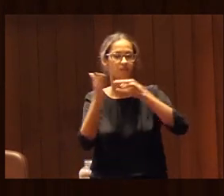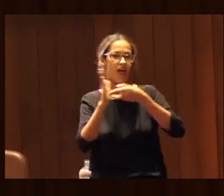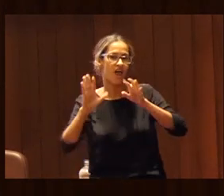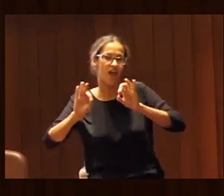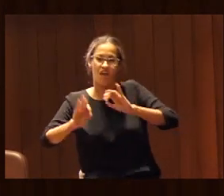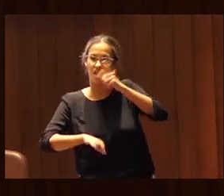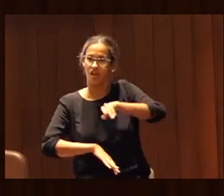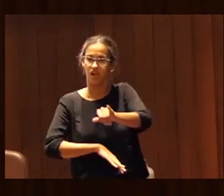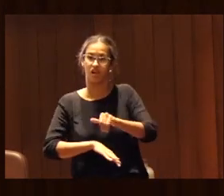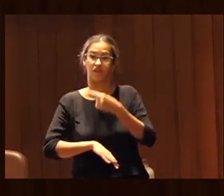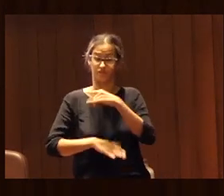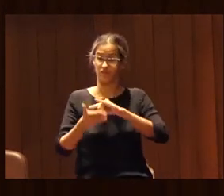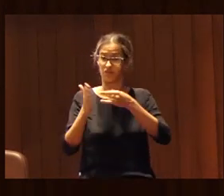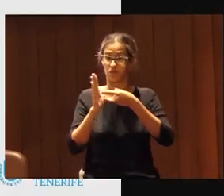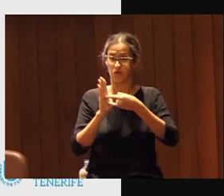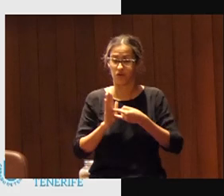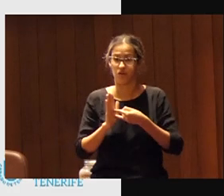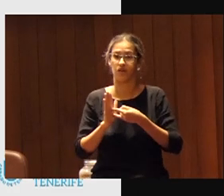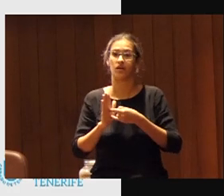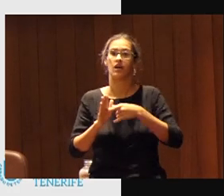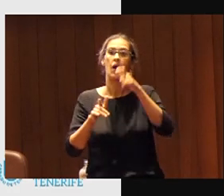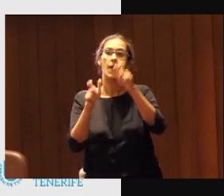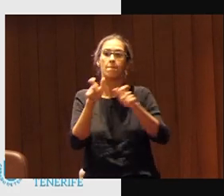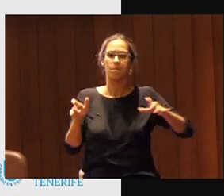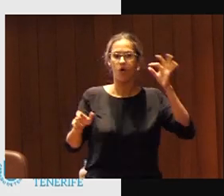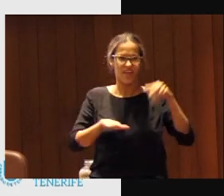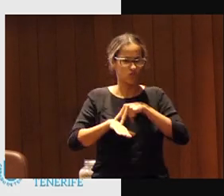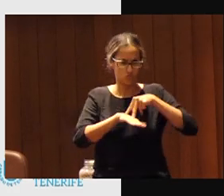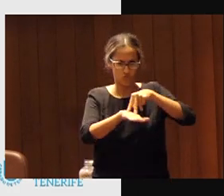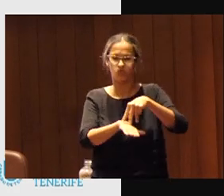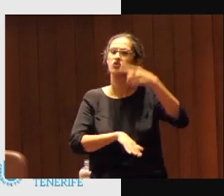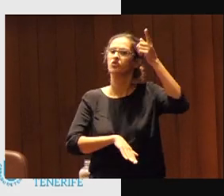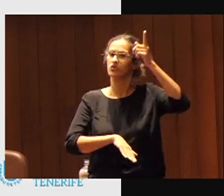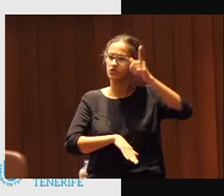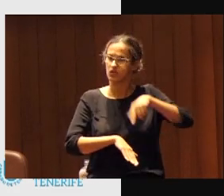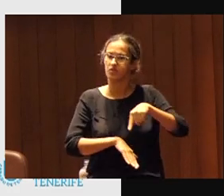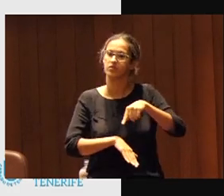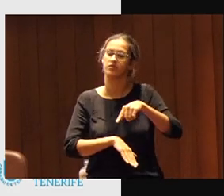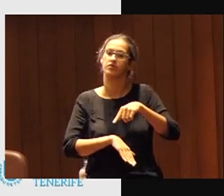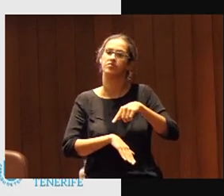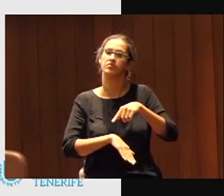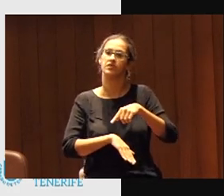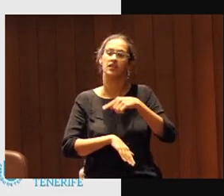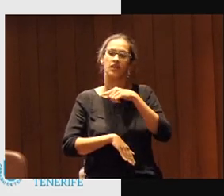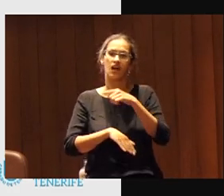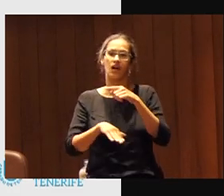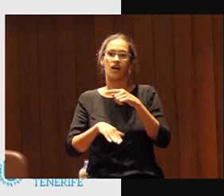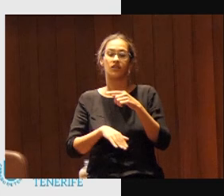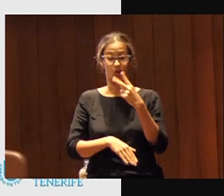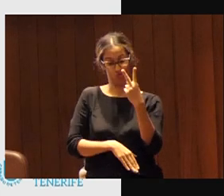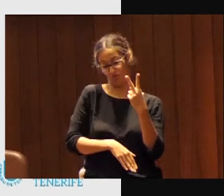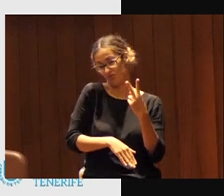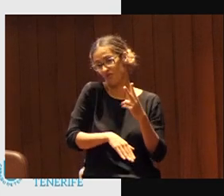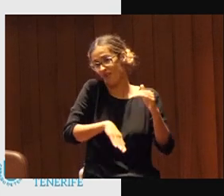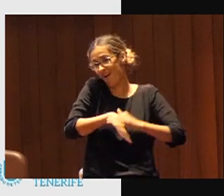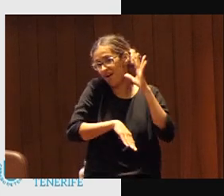este proyecto en el surf mujeres en el surf de la Federación guipuzcoana de surf que fue a partir de dos amigas mías que